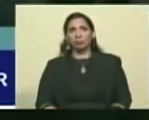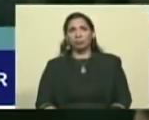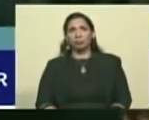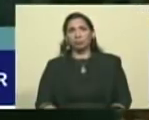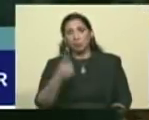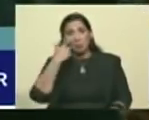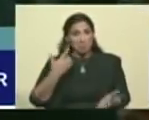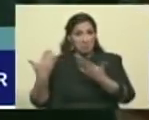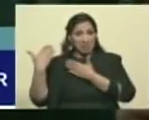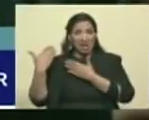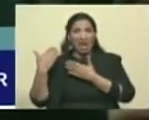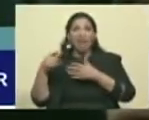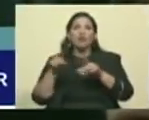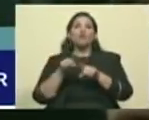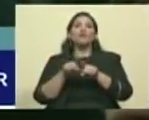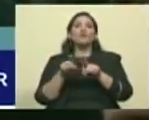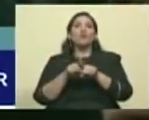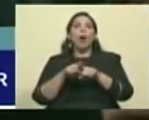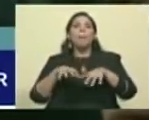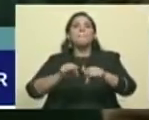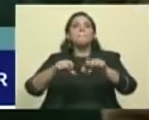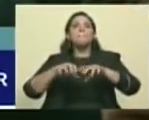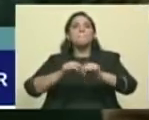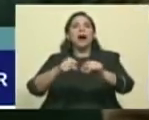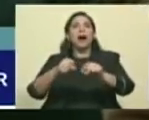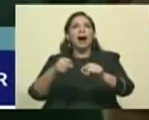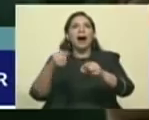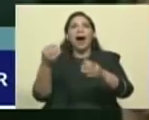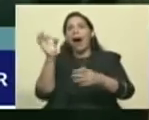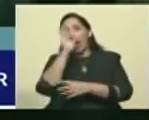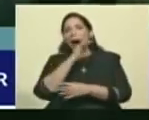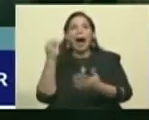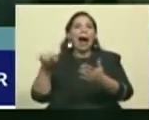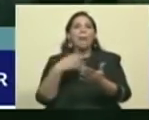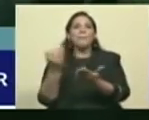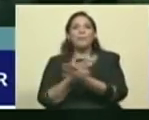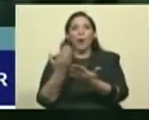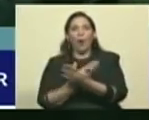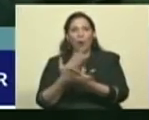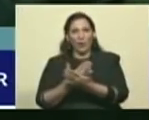Nada, que si haga pan de jamón de yuca y Mario...